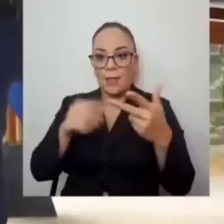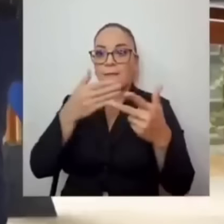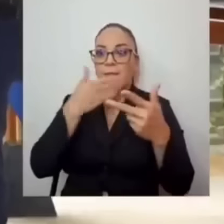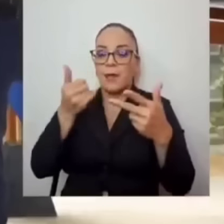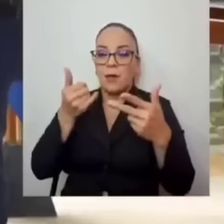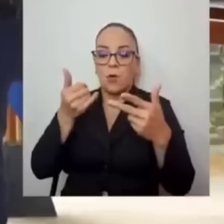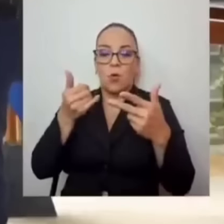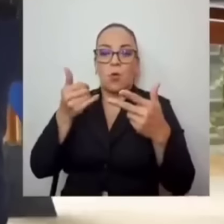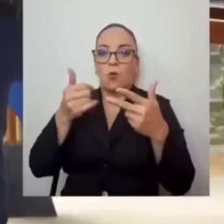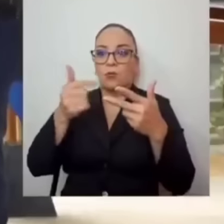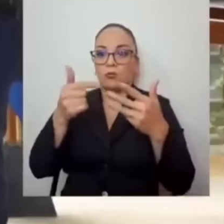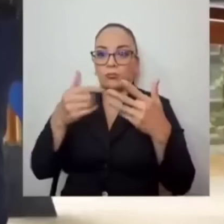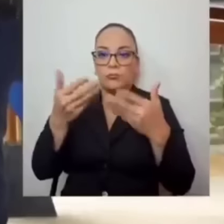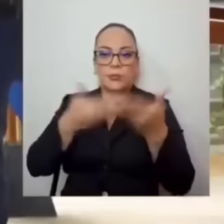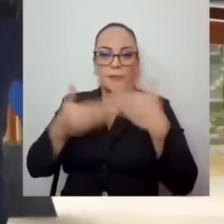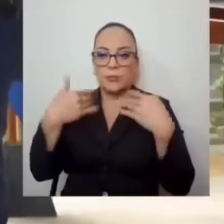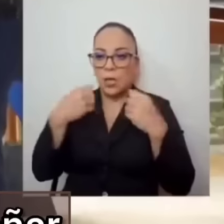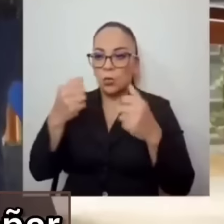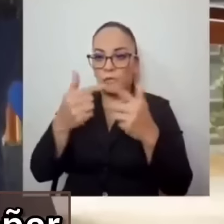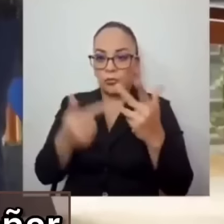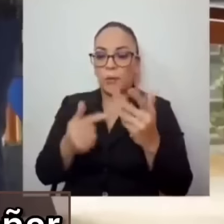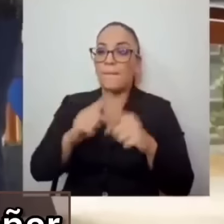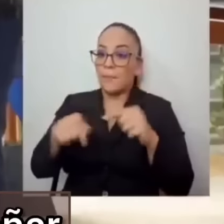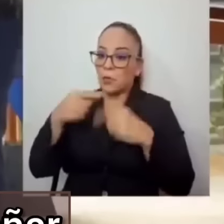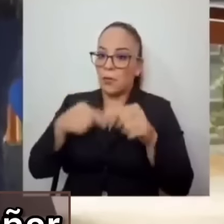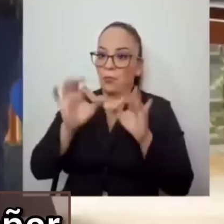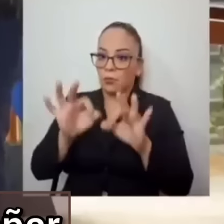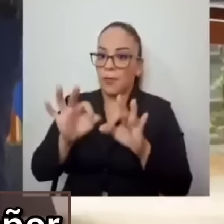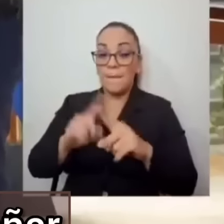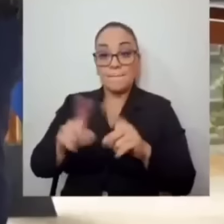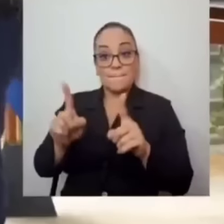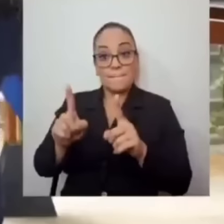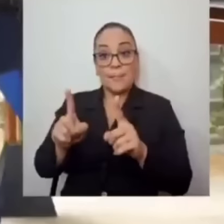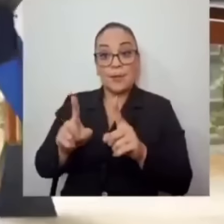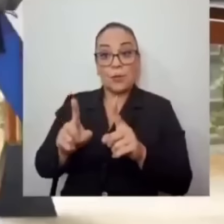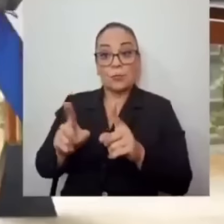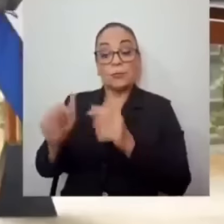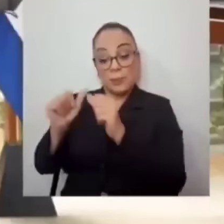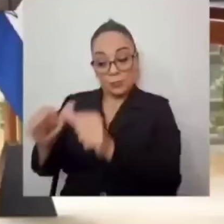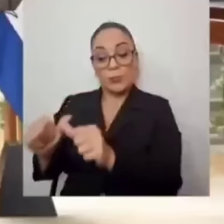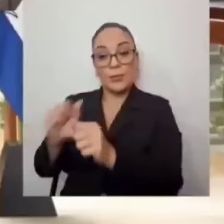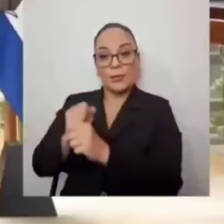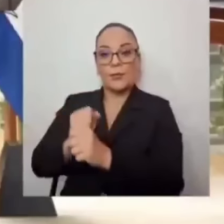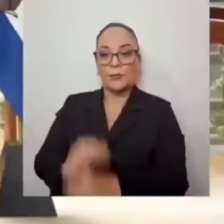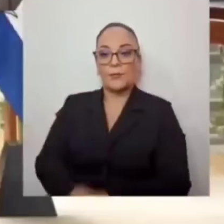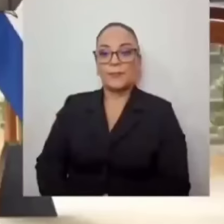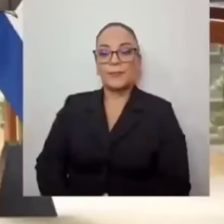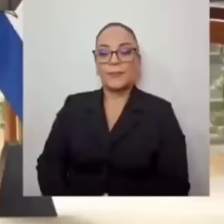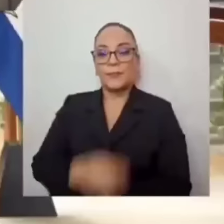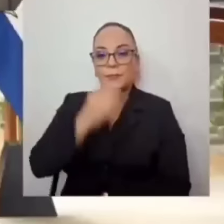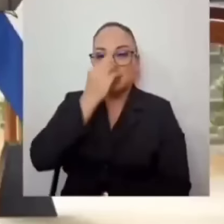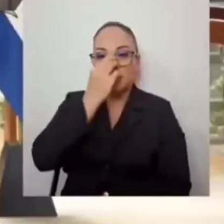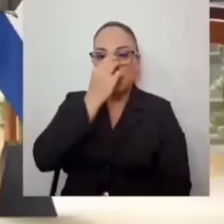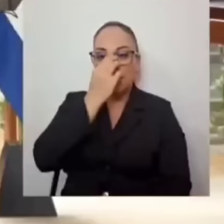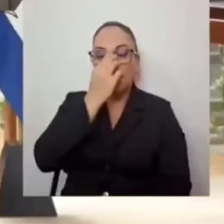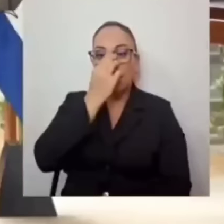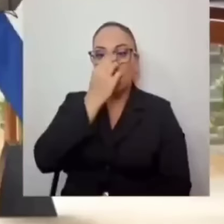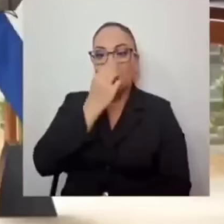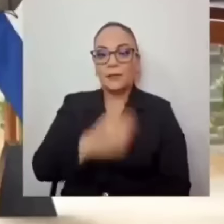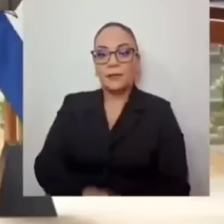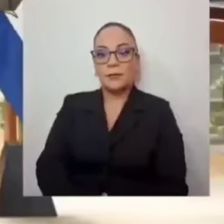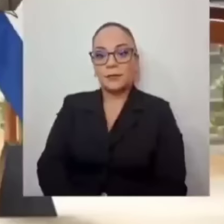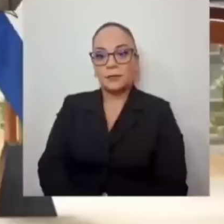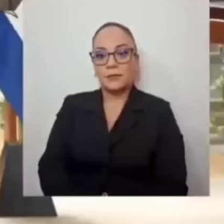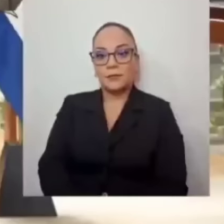más es gula en este momento. Sin embargo, no hay que dejarte de soñar. Lo felicito. Muchísimas gracias.